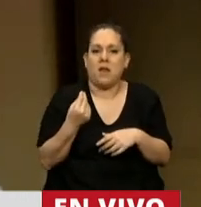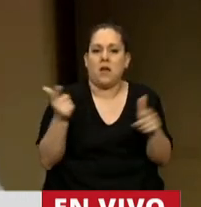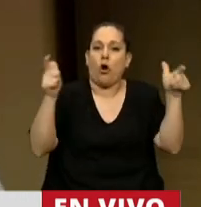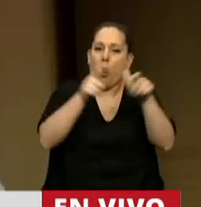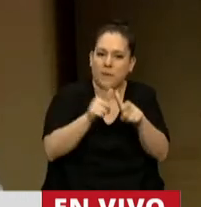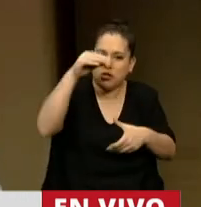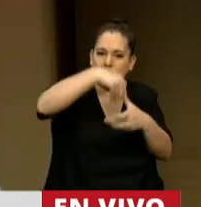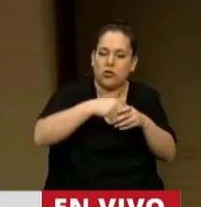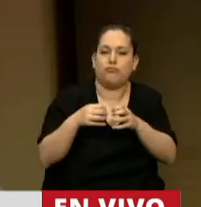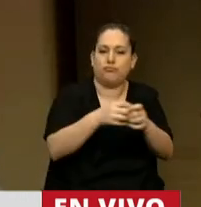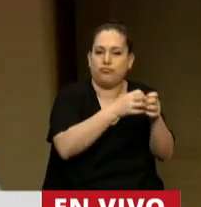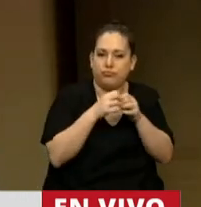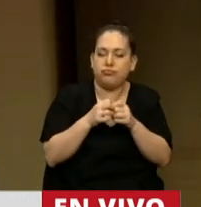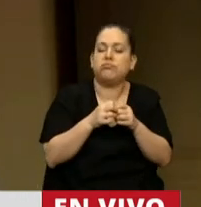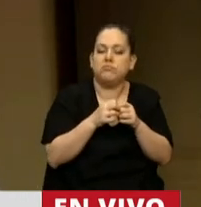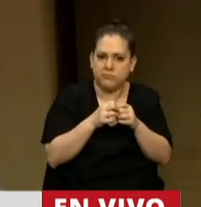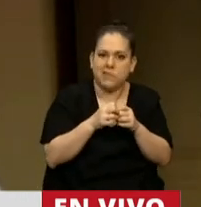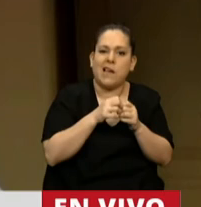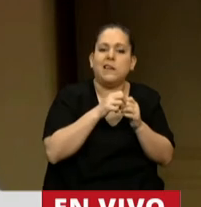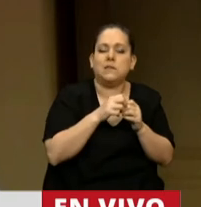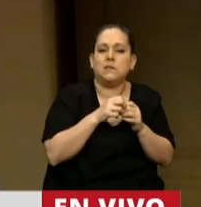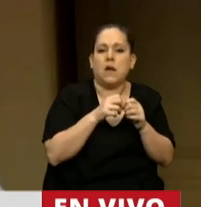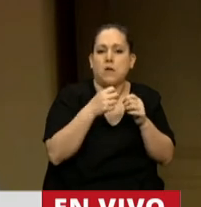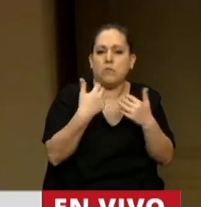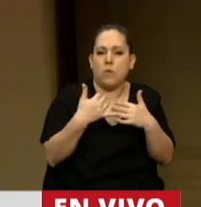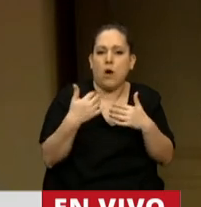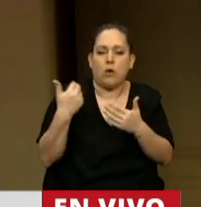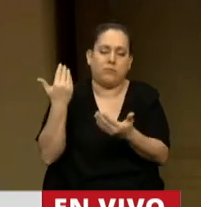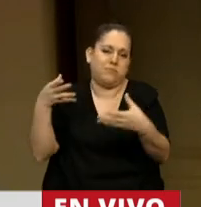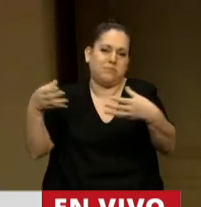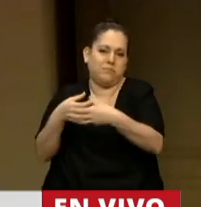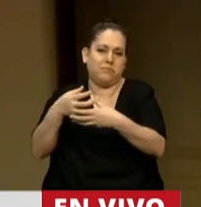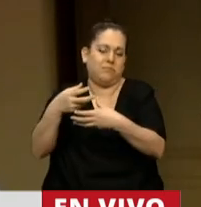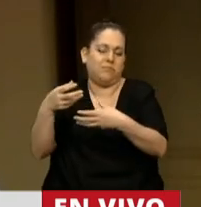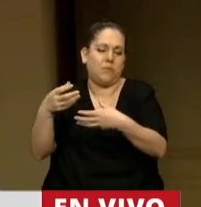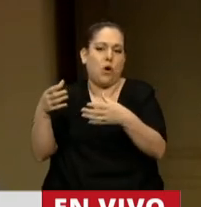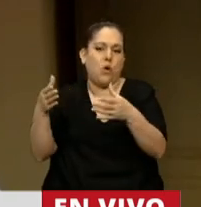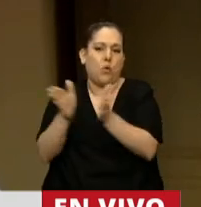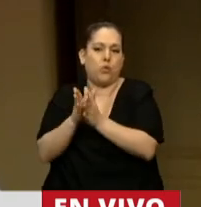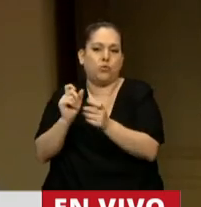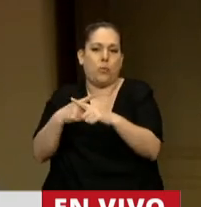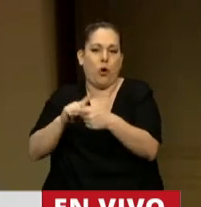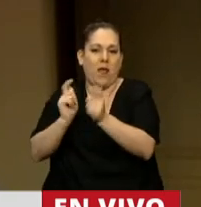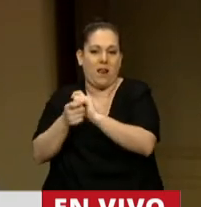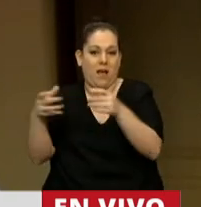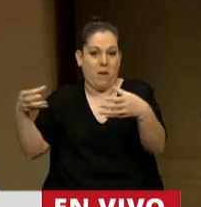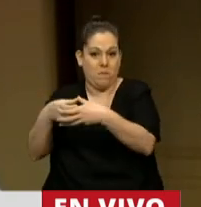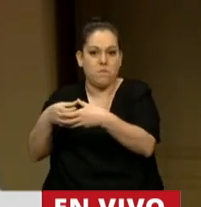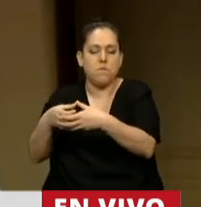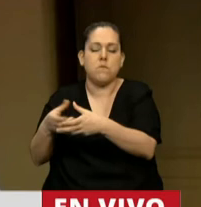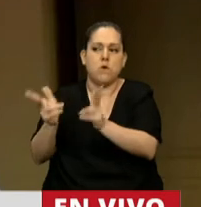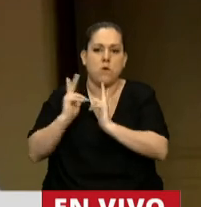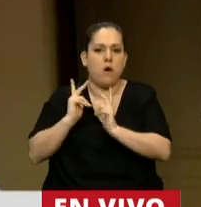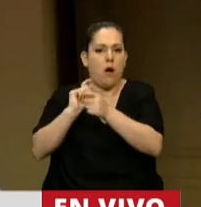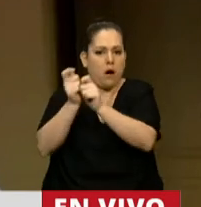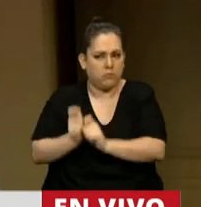comisión y a lo largo de estos días se aceptaron varios cambios que hizo la oposición, en particular nosotros fuimos junto con el